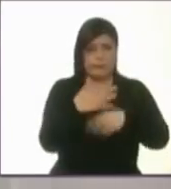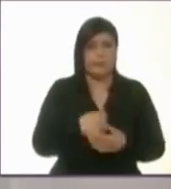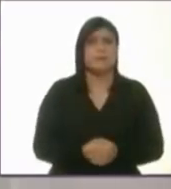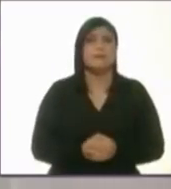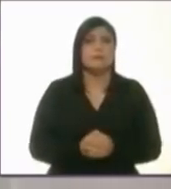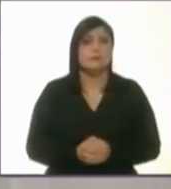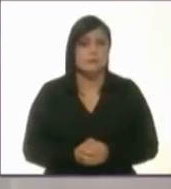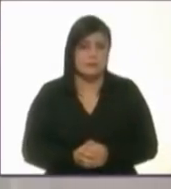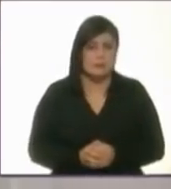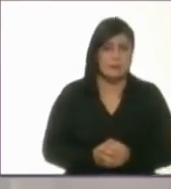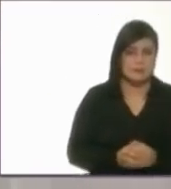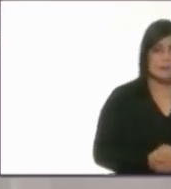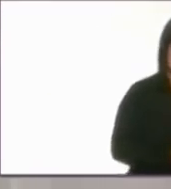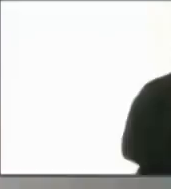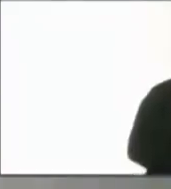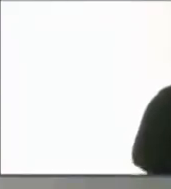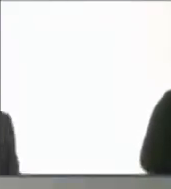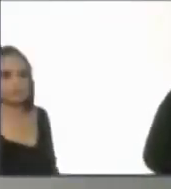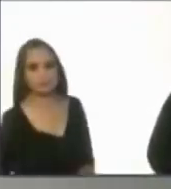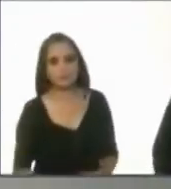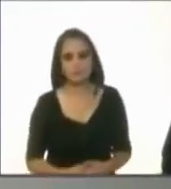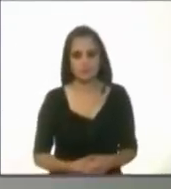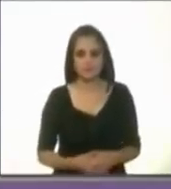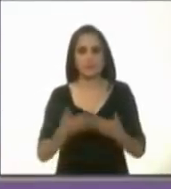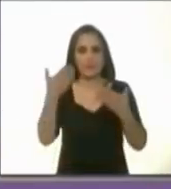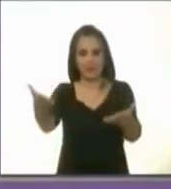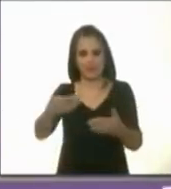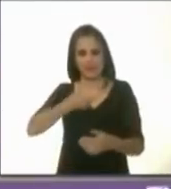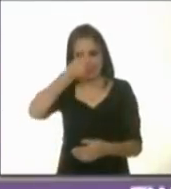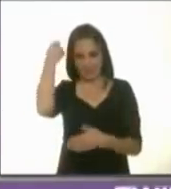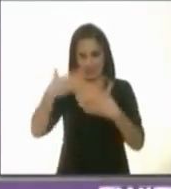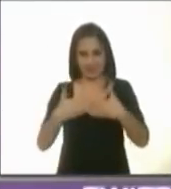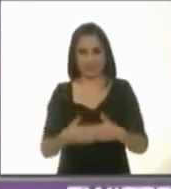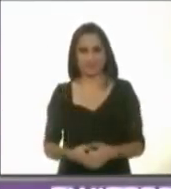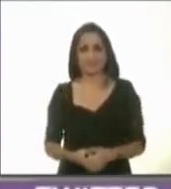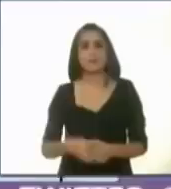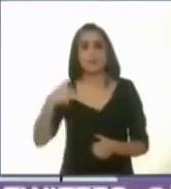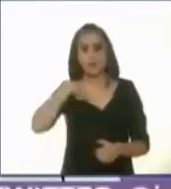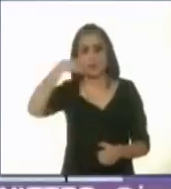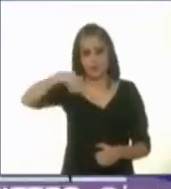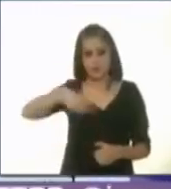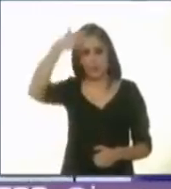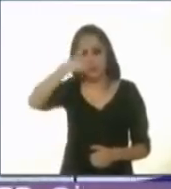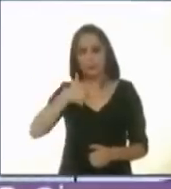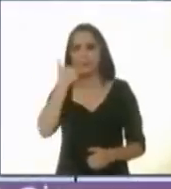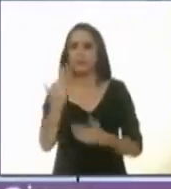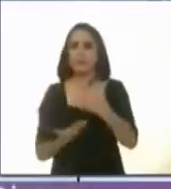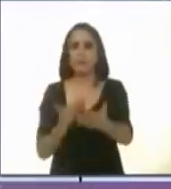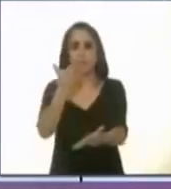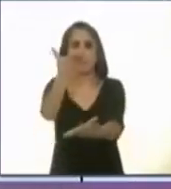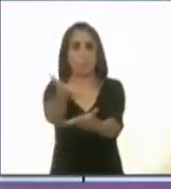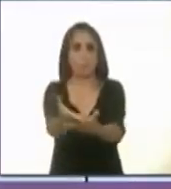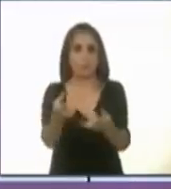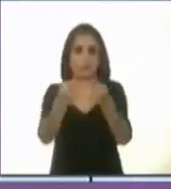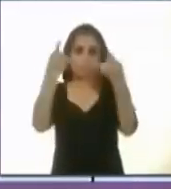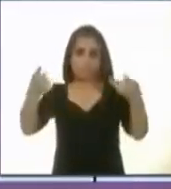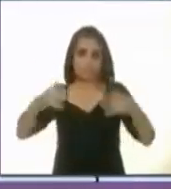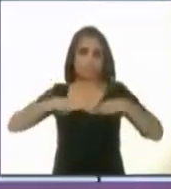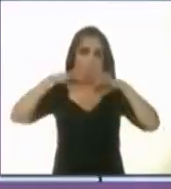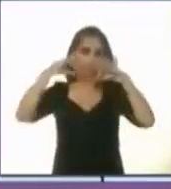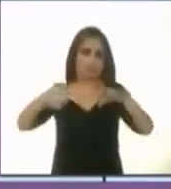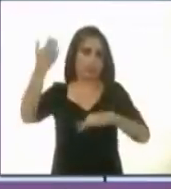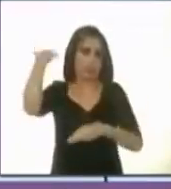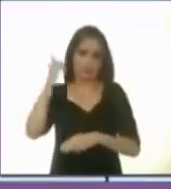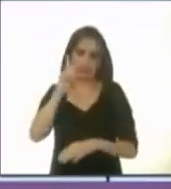Y Miquel Arreola, ya la levantó. Adelante, candidato. Yo esta noche quiero hacer una propuesta histórica de justicia